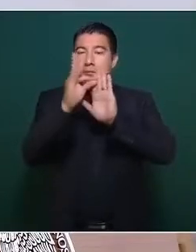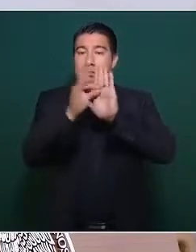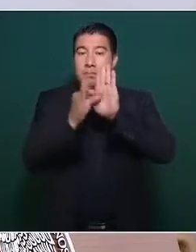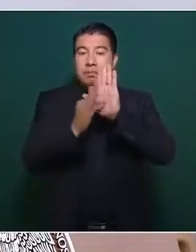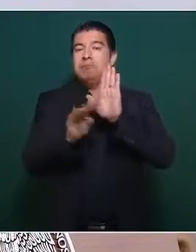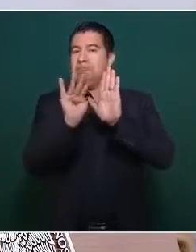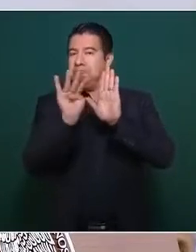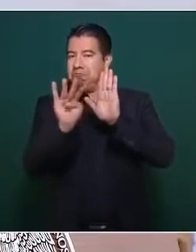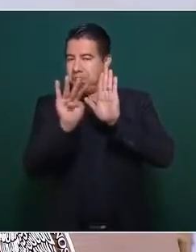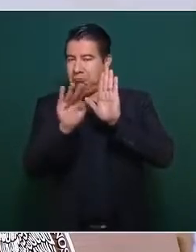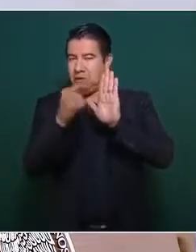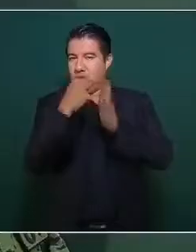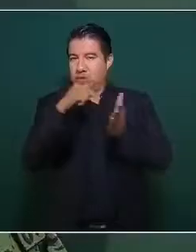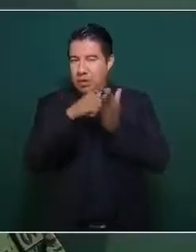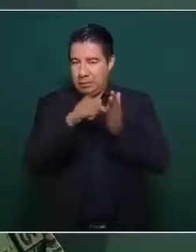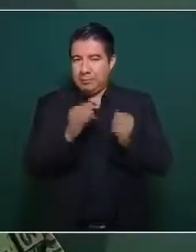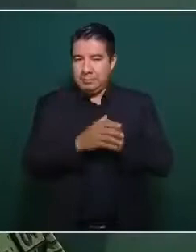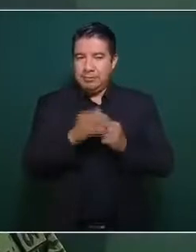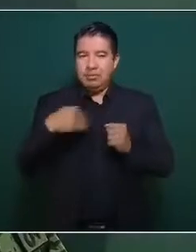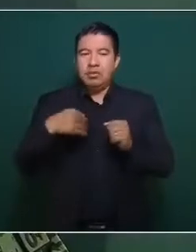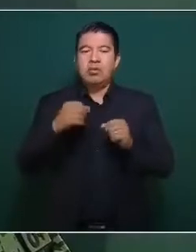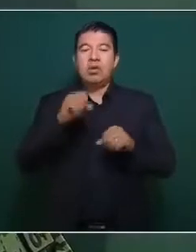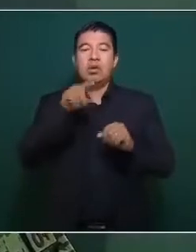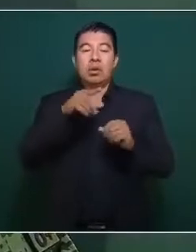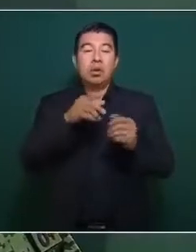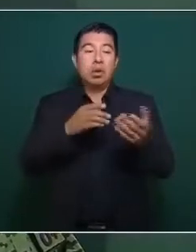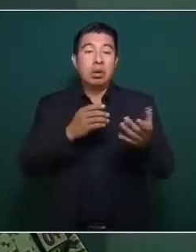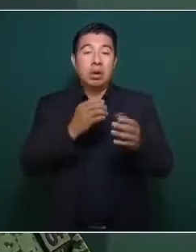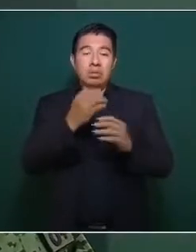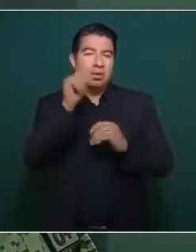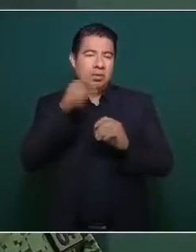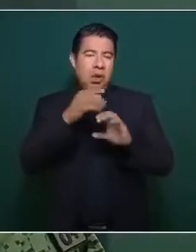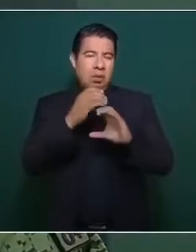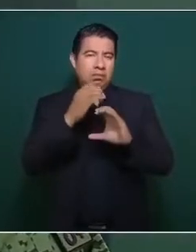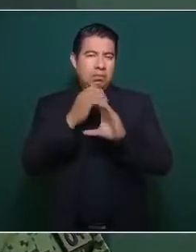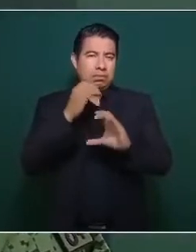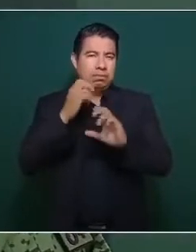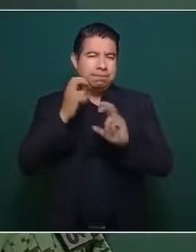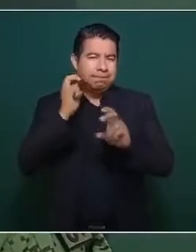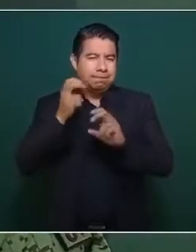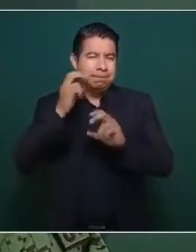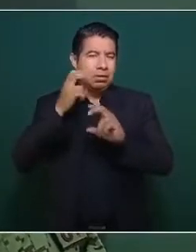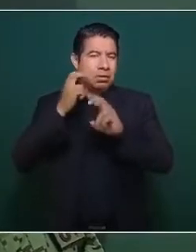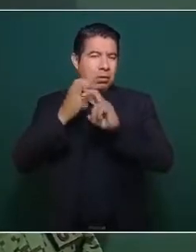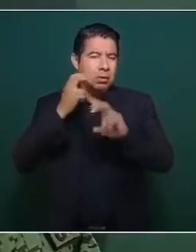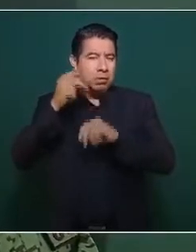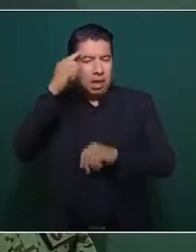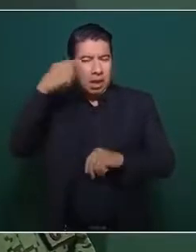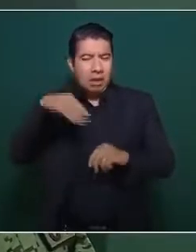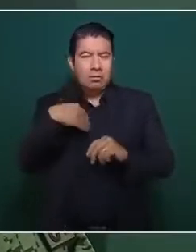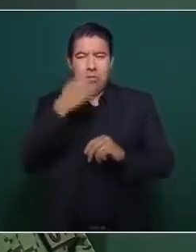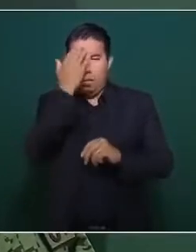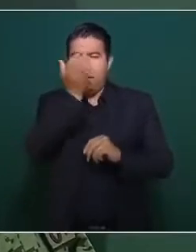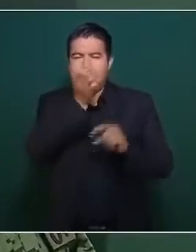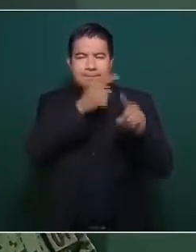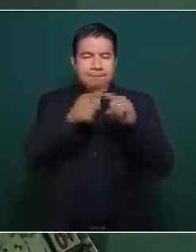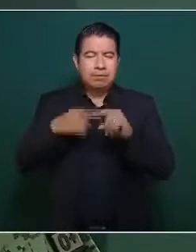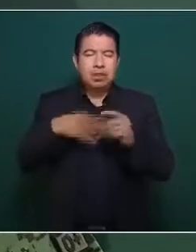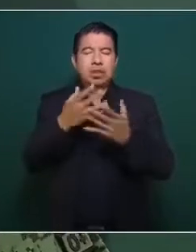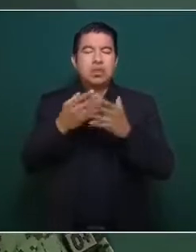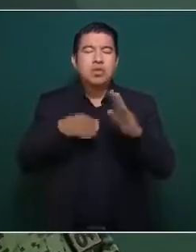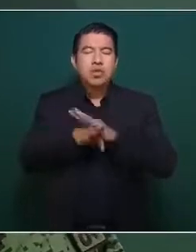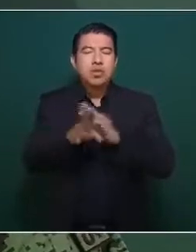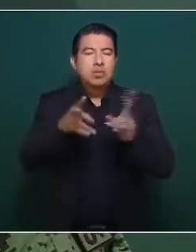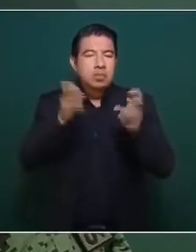robo en transporte. Aquí es el único delito que tiene una tendencia hacia la alza. Y la trata de personas